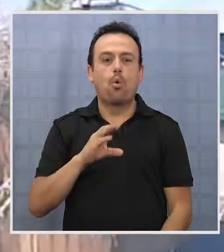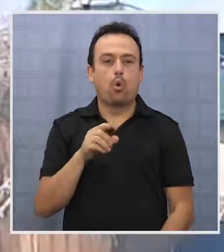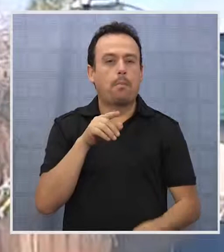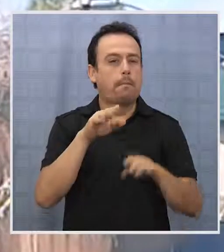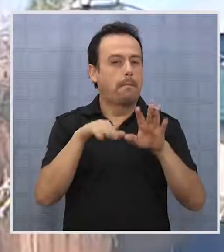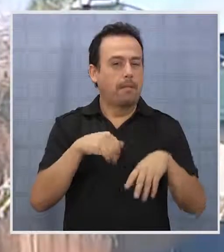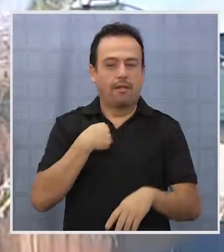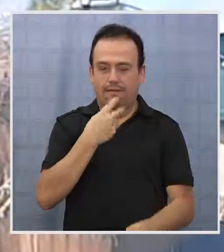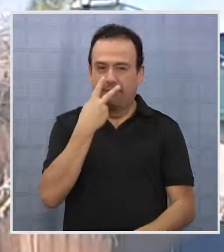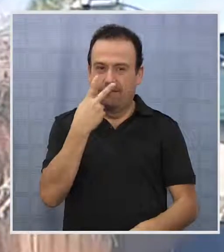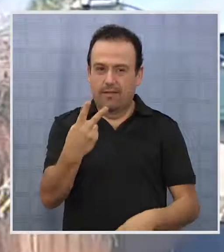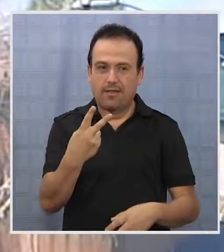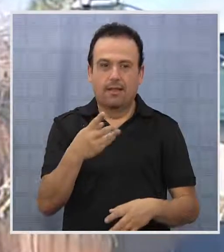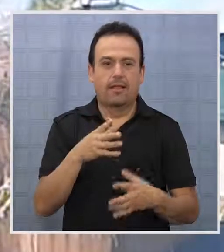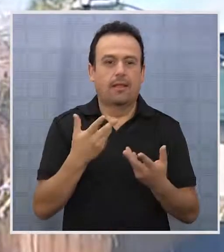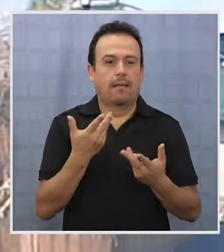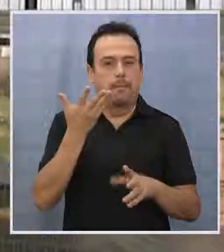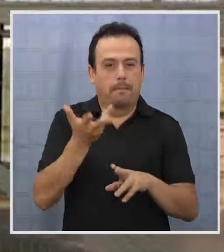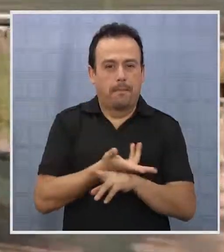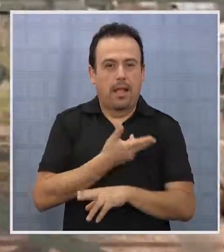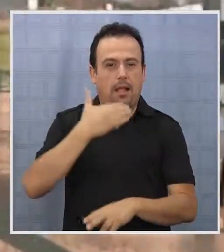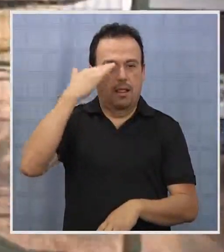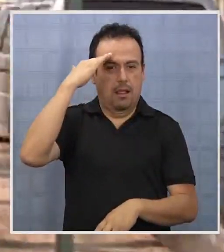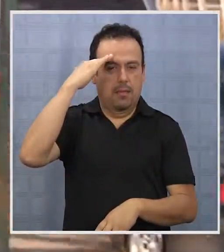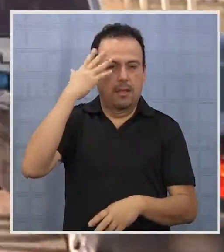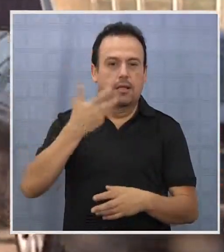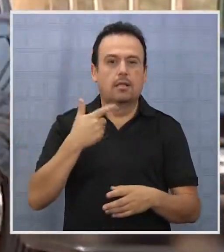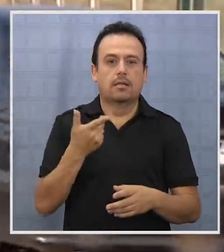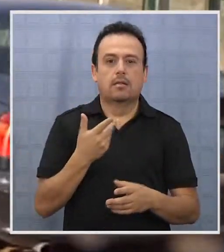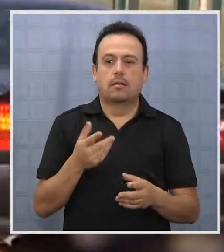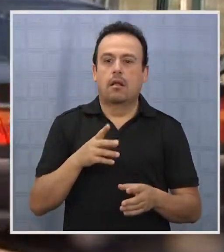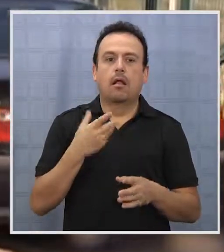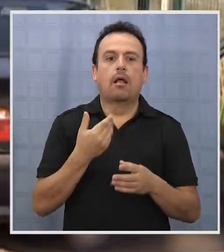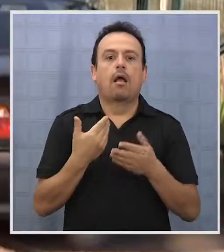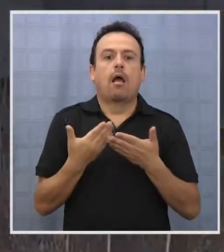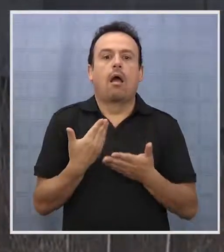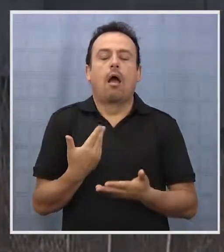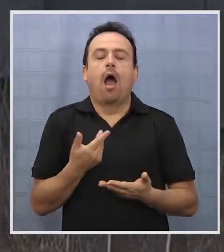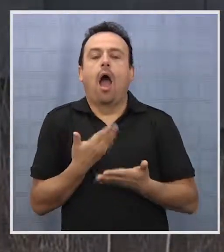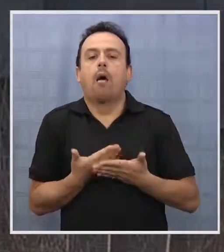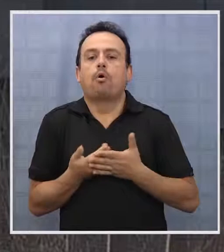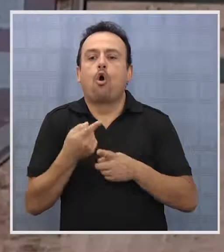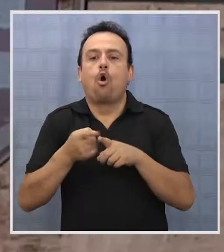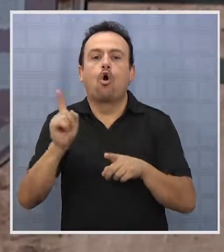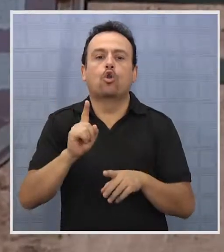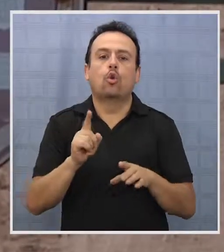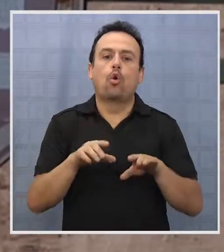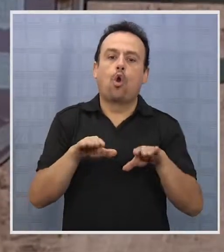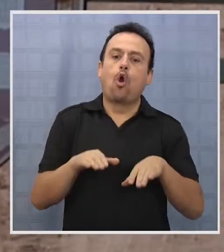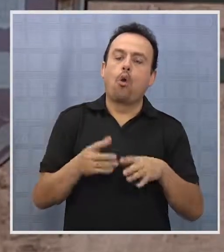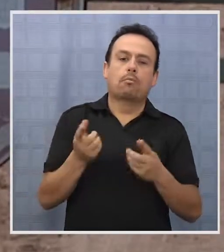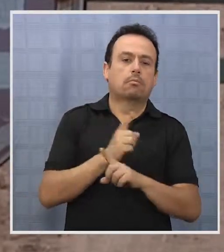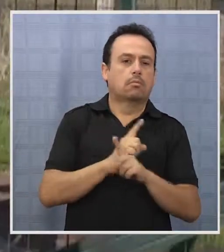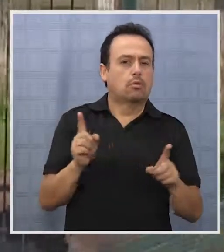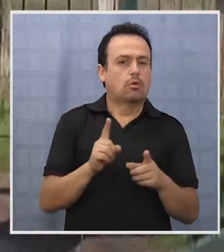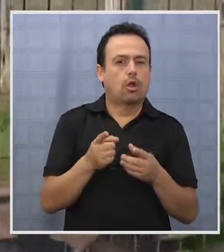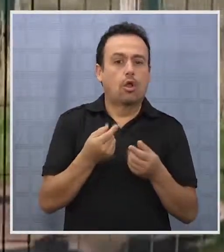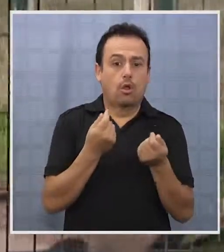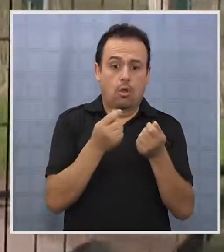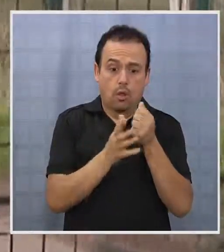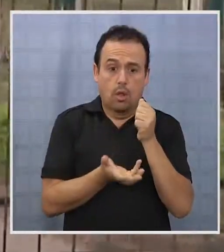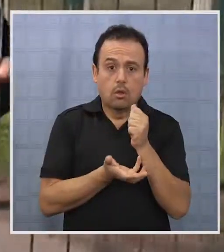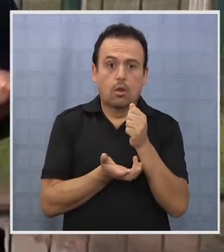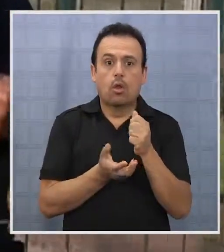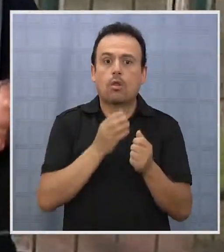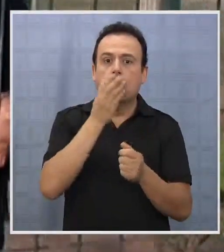una demostración palpable de lo que significó la extorsión del poder militar hacia el poder civil. La decisión permitirá también una mejor distribución de los recursos